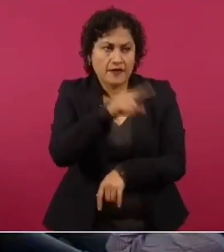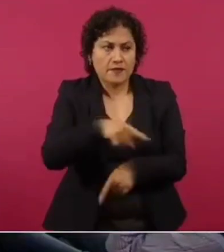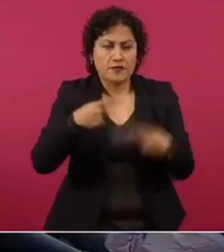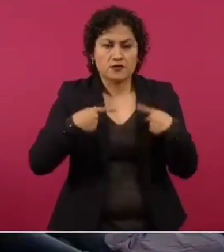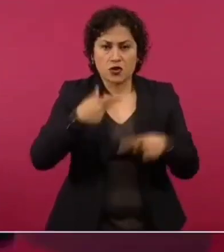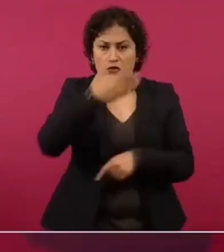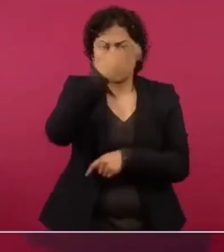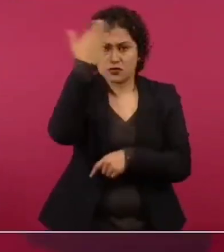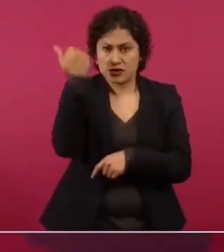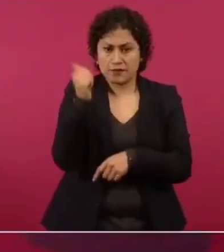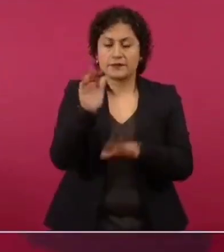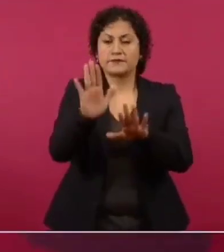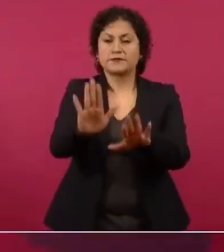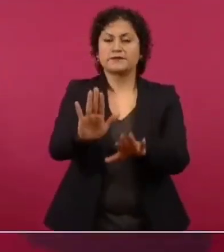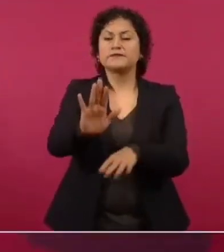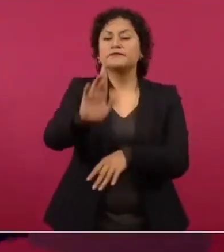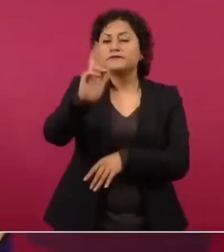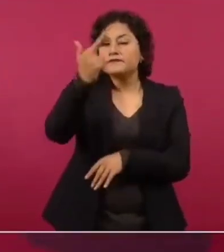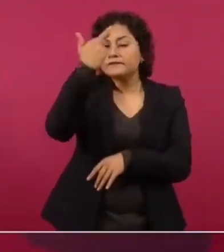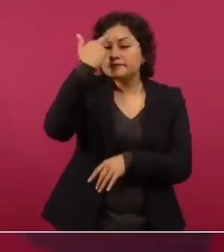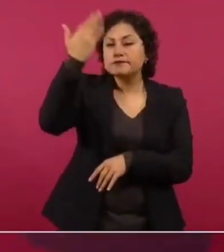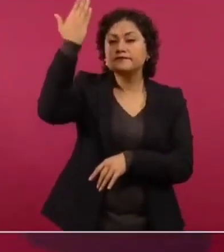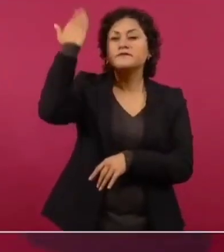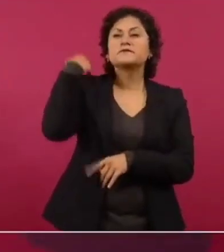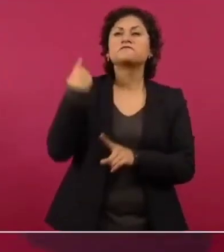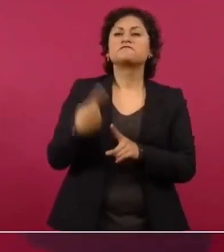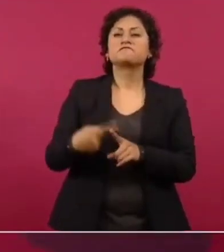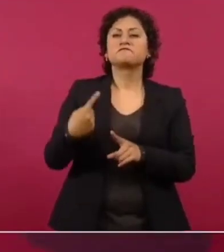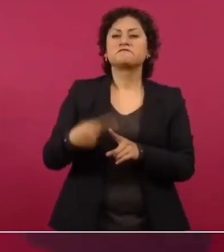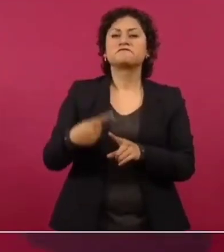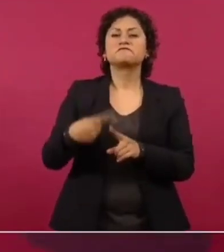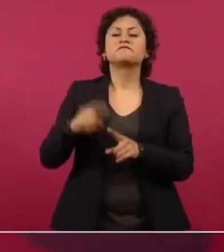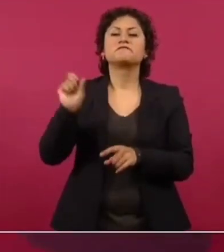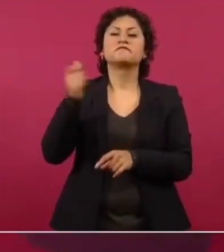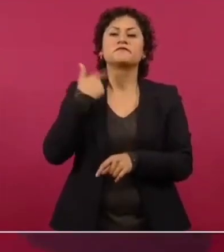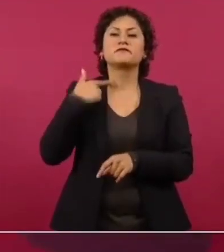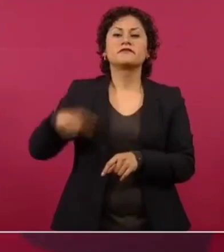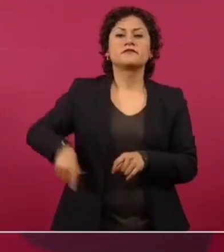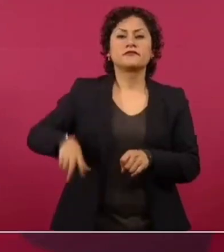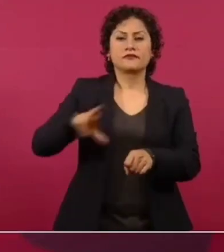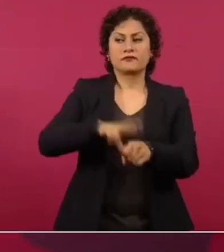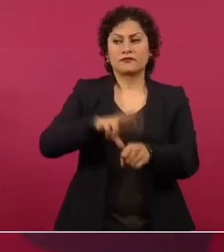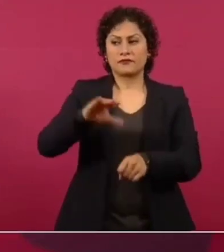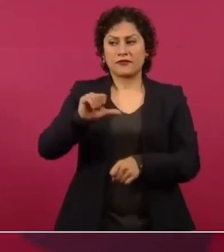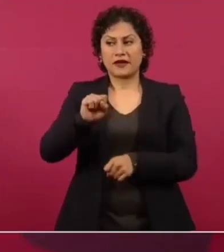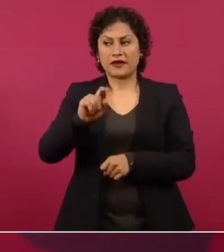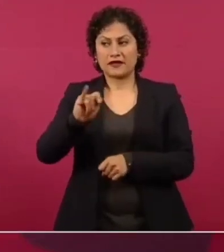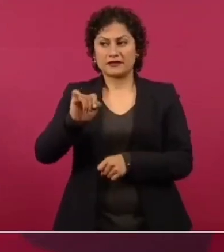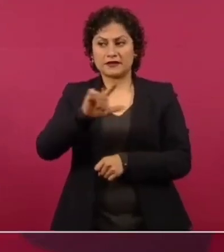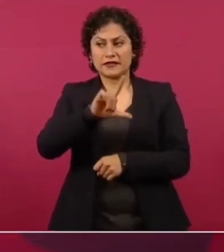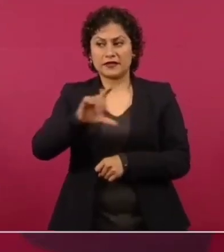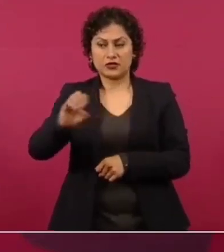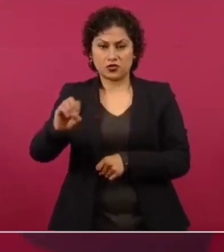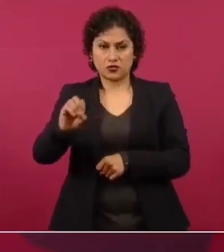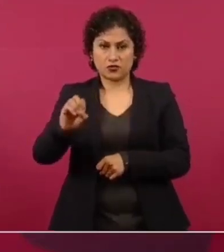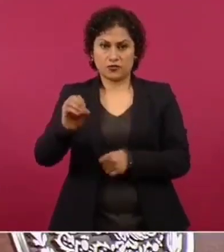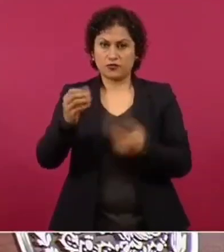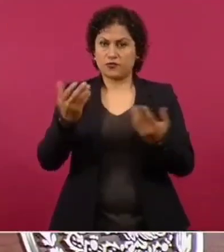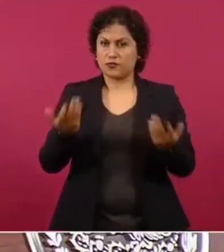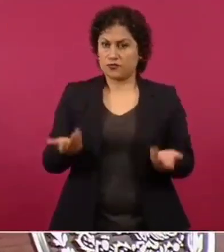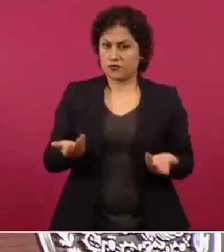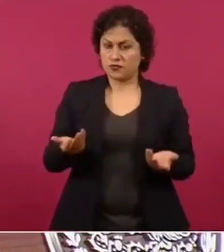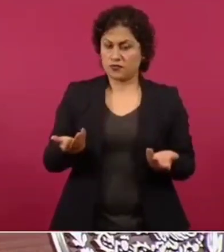el que estaba Castillo fue el que creó los